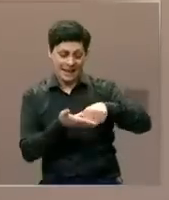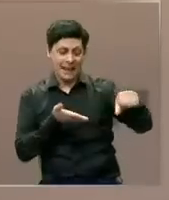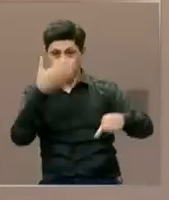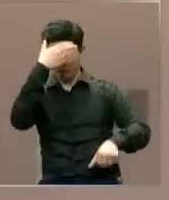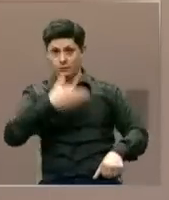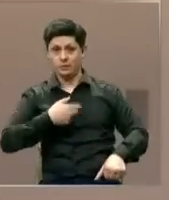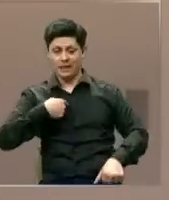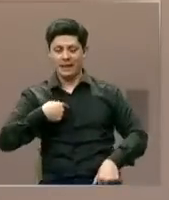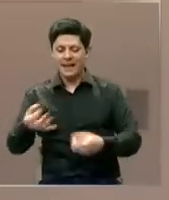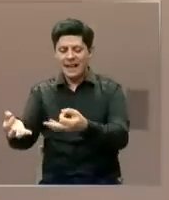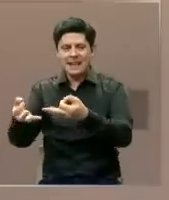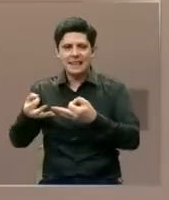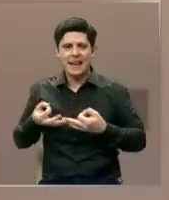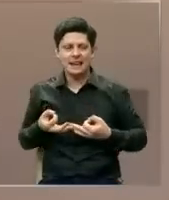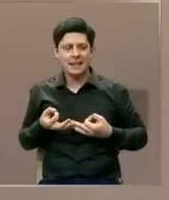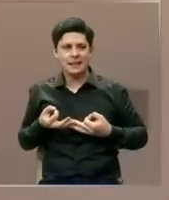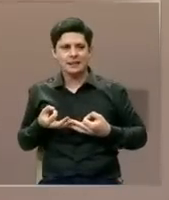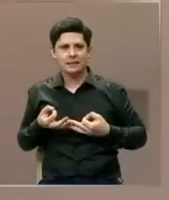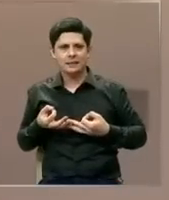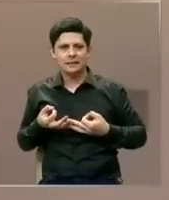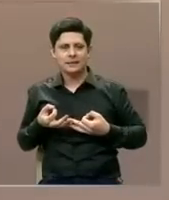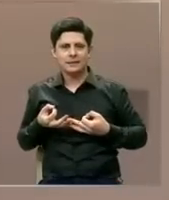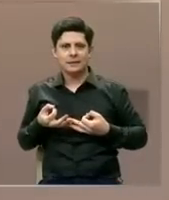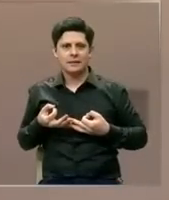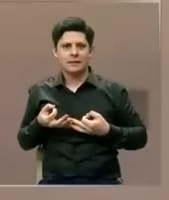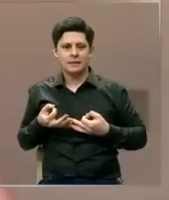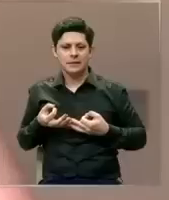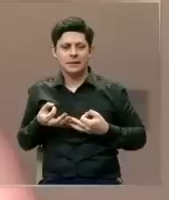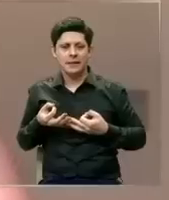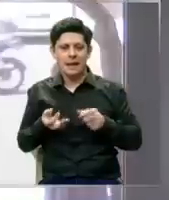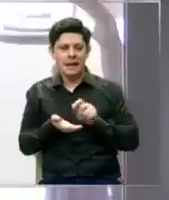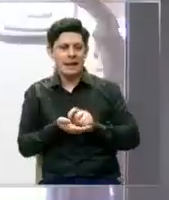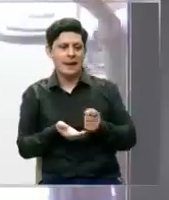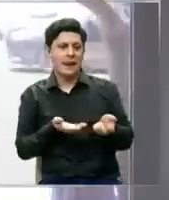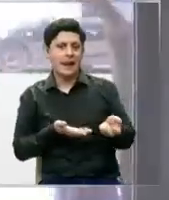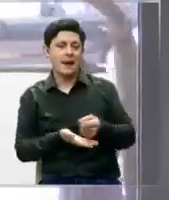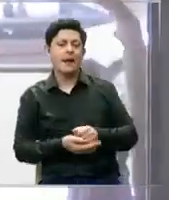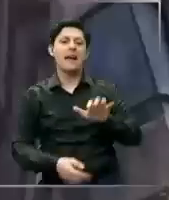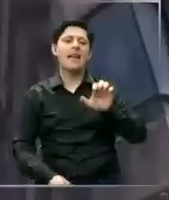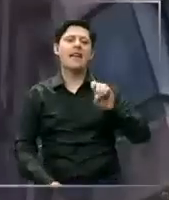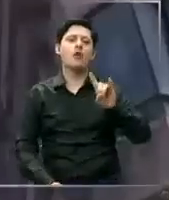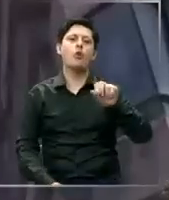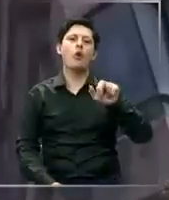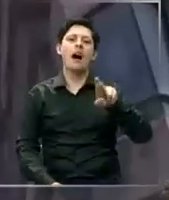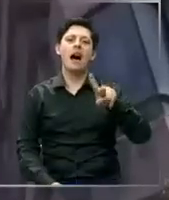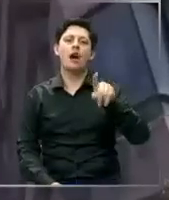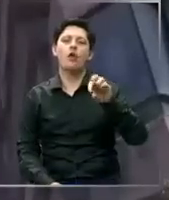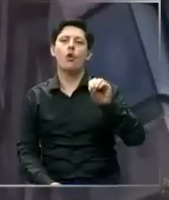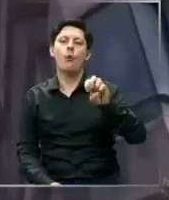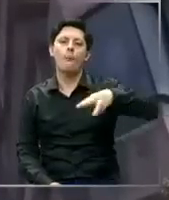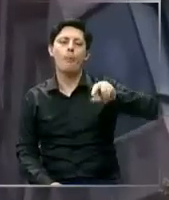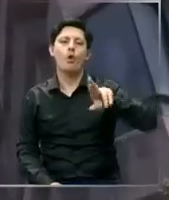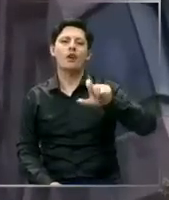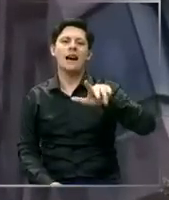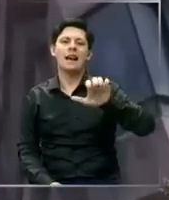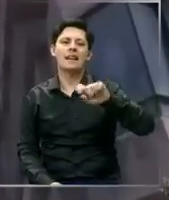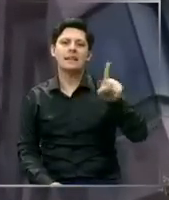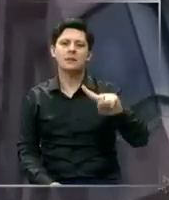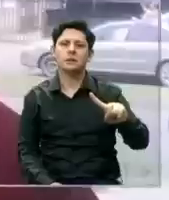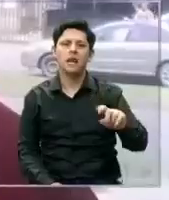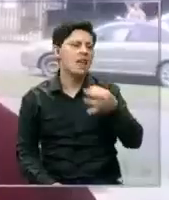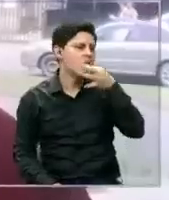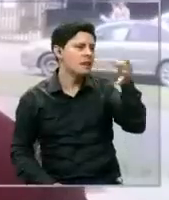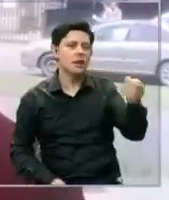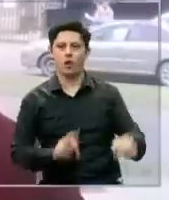es el que le administra la pensión a este señor Bancalari. Eduardo Morales, el arrendatario, dice lo contrario.